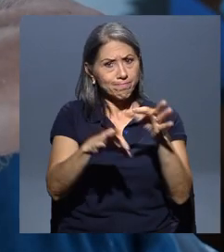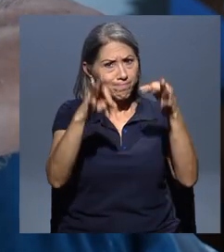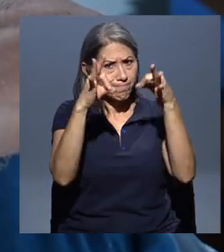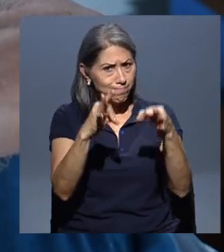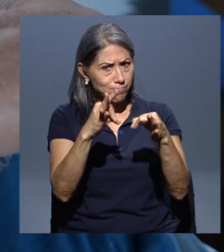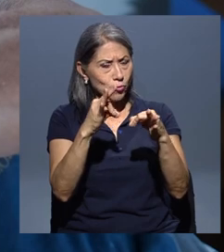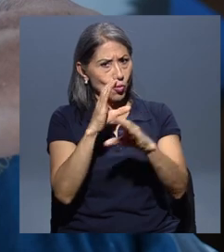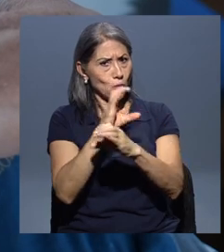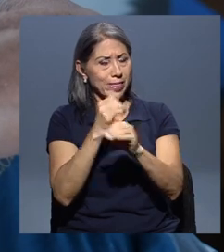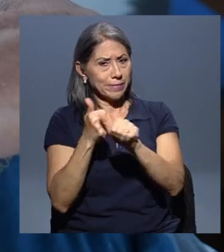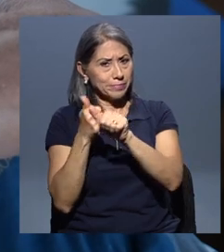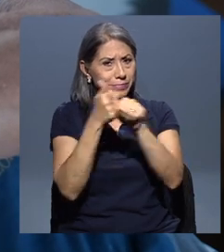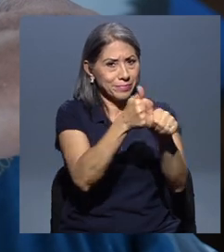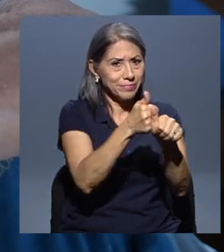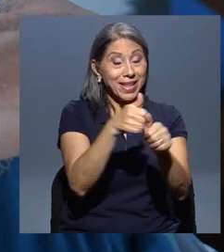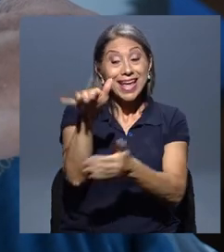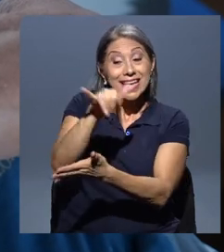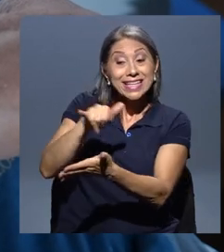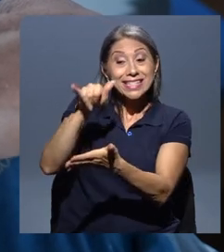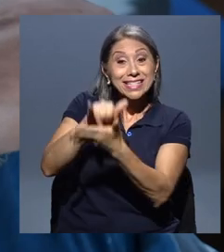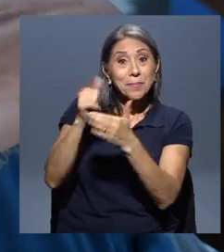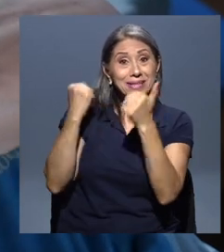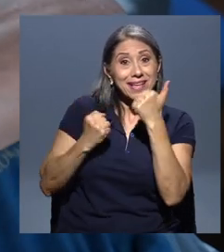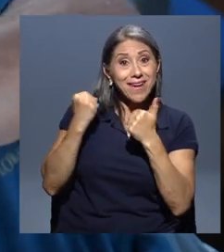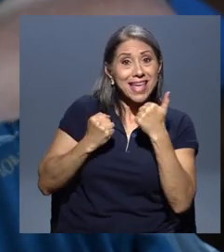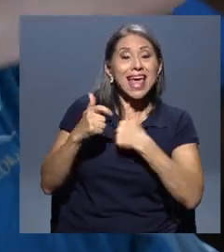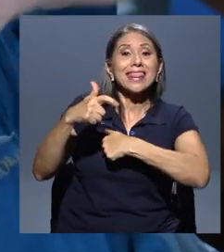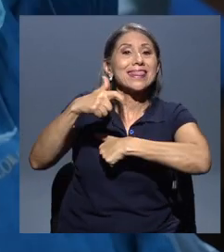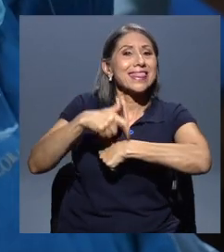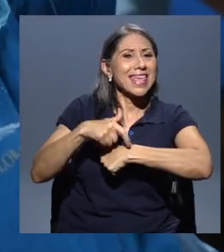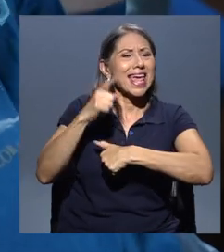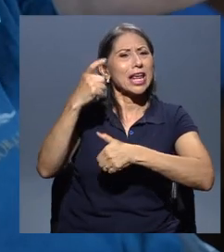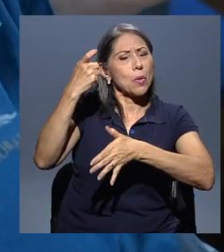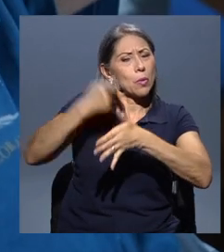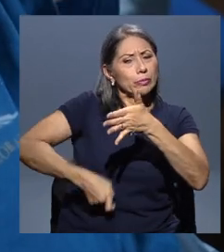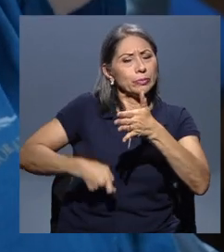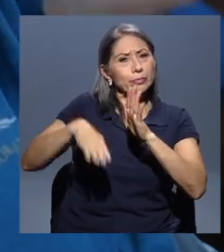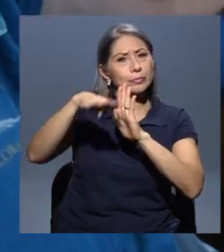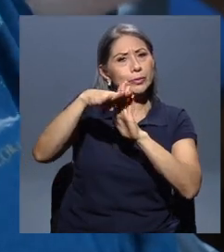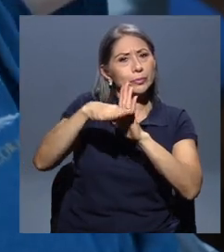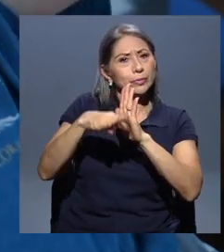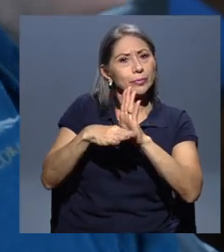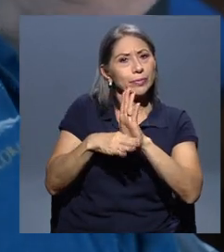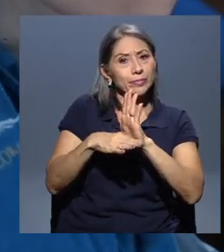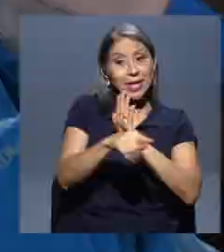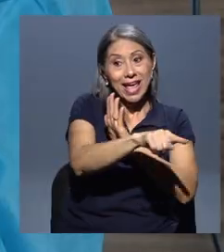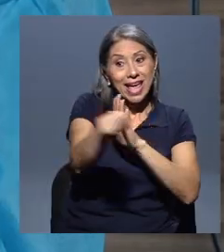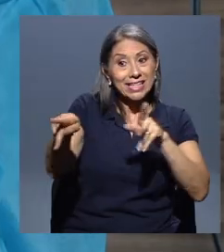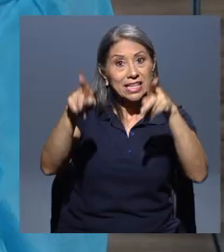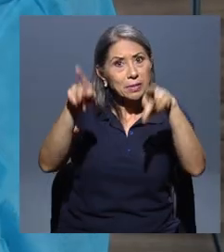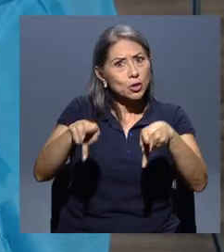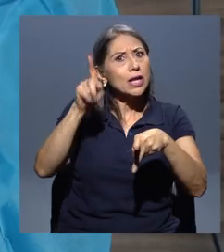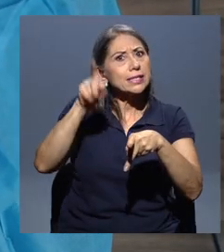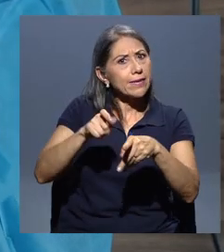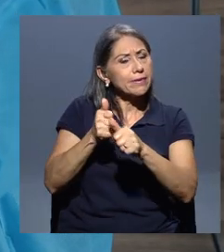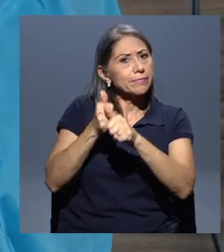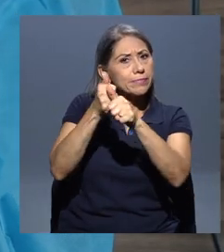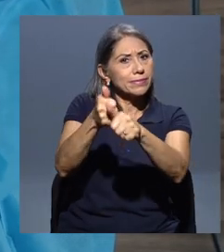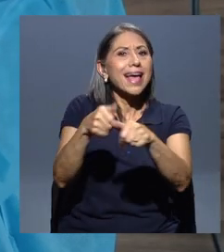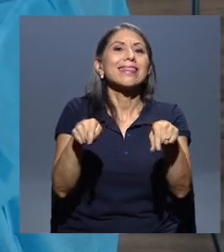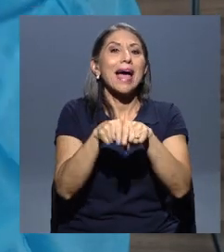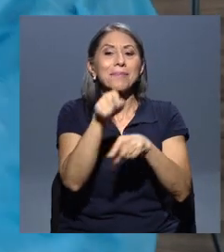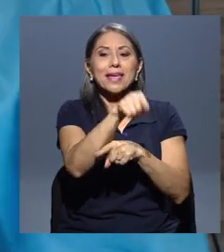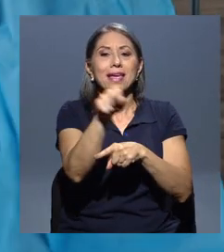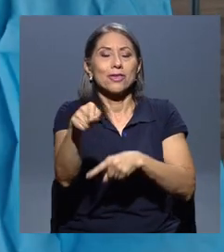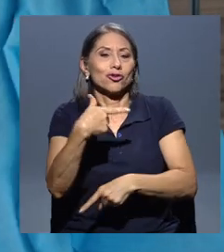parte, Chepe Cebaña tiene una guía estricta de estancia y cuarentena que deben cumplir los habitantes de calle previo a la atención y también se les vacuna contra el